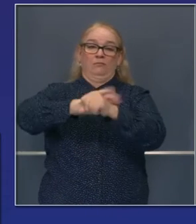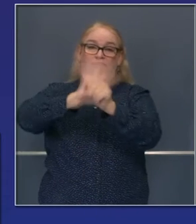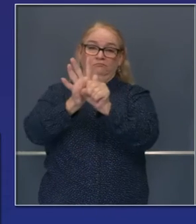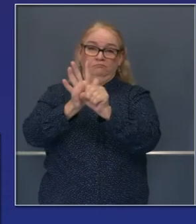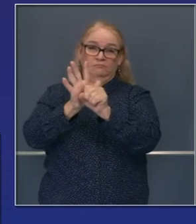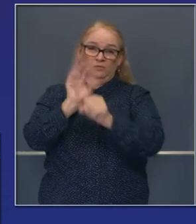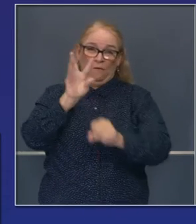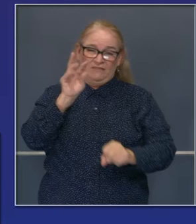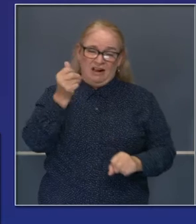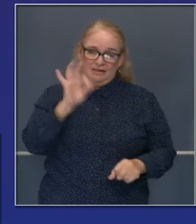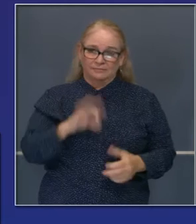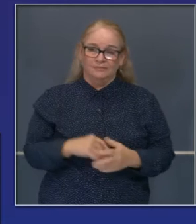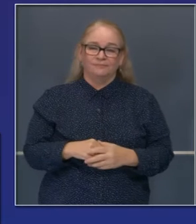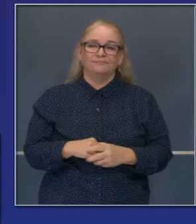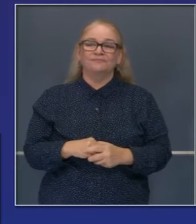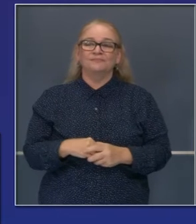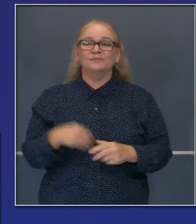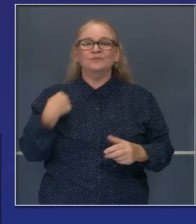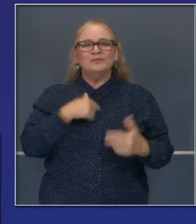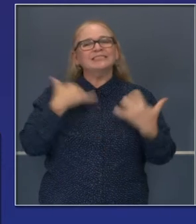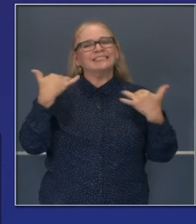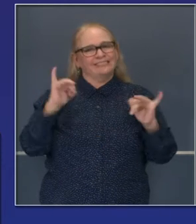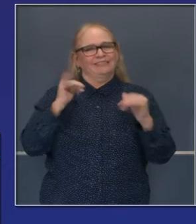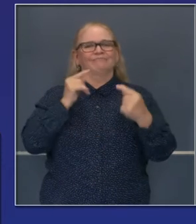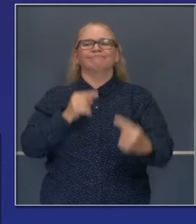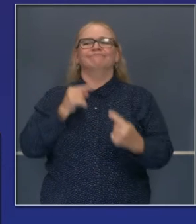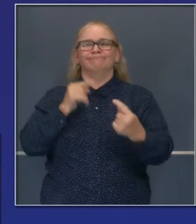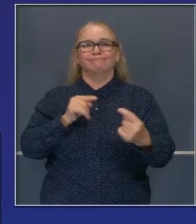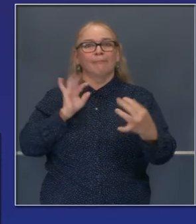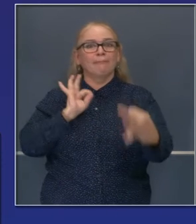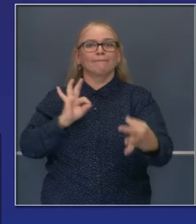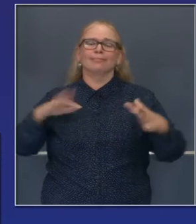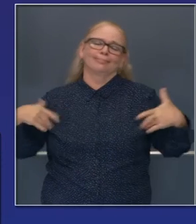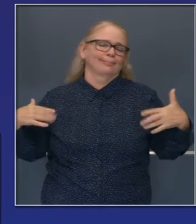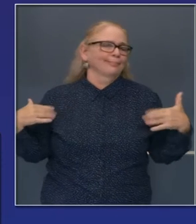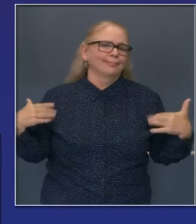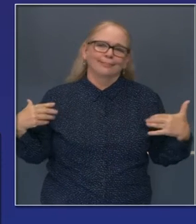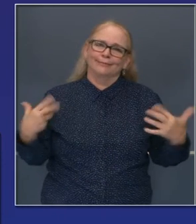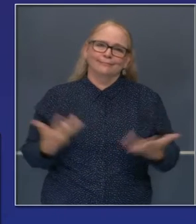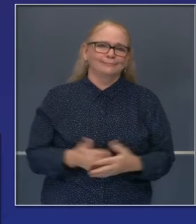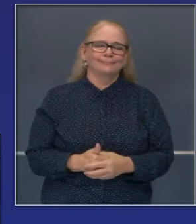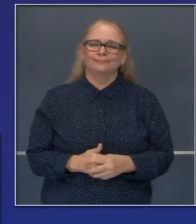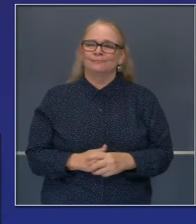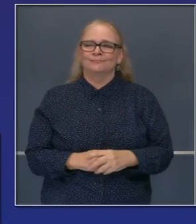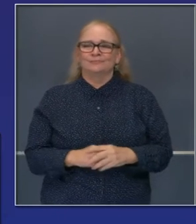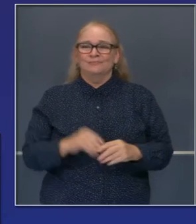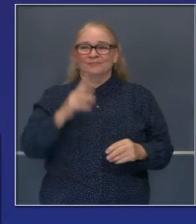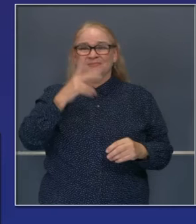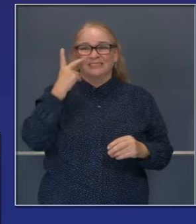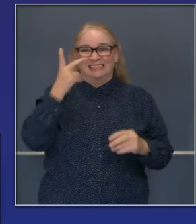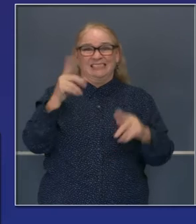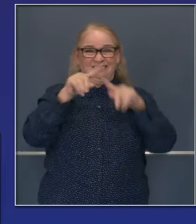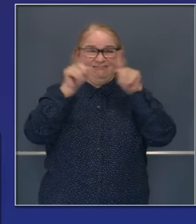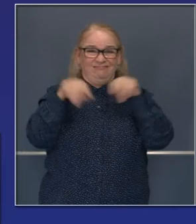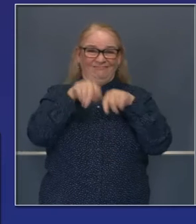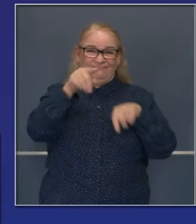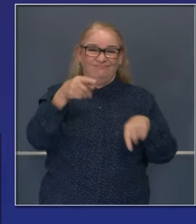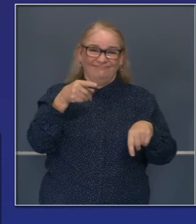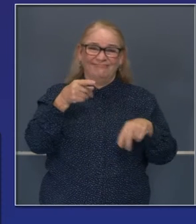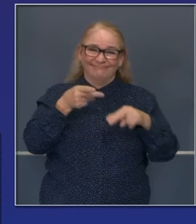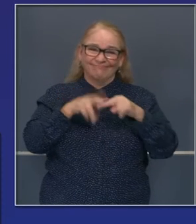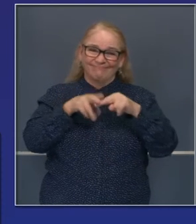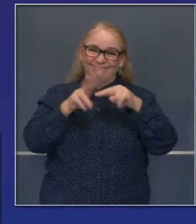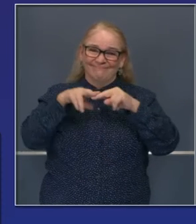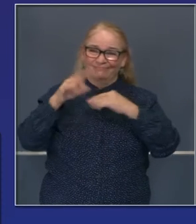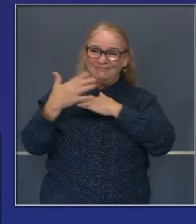en cuanto a COVID-19, en cuanto a los índices de transmisión de esta enfermedad. Como